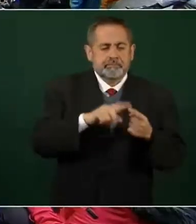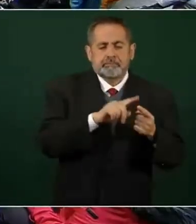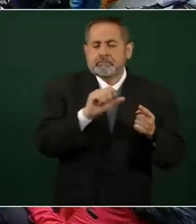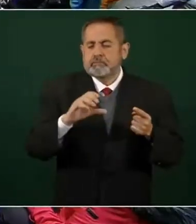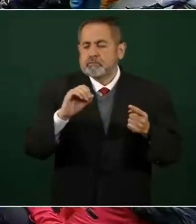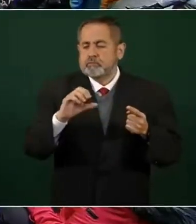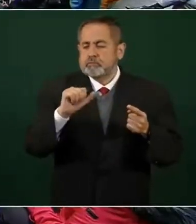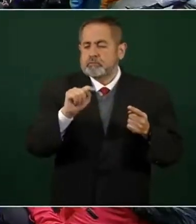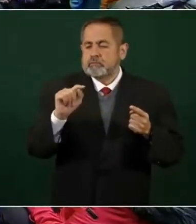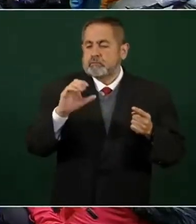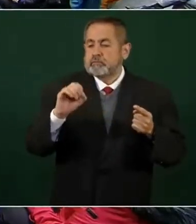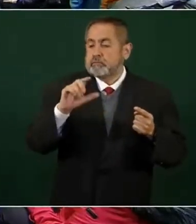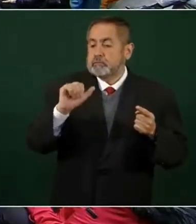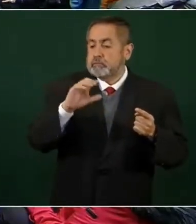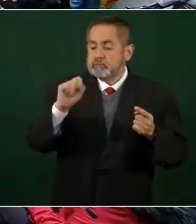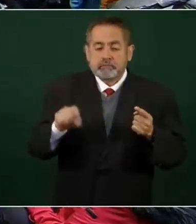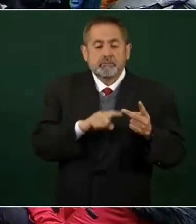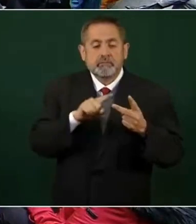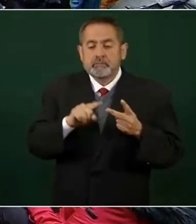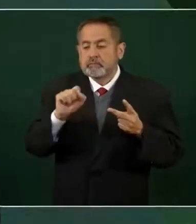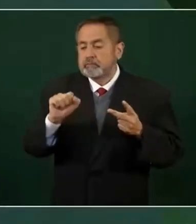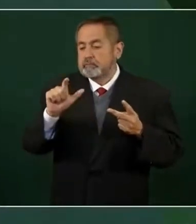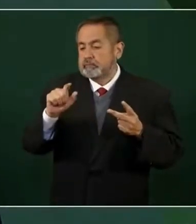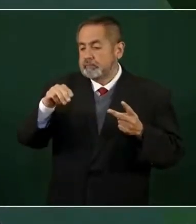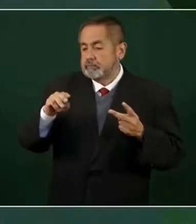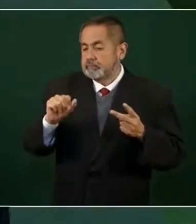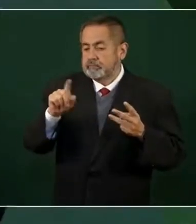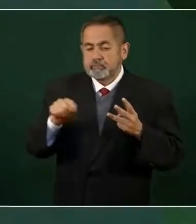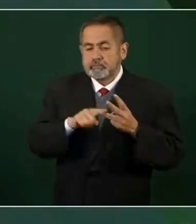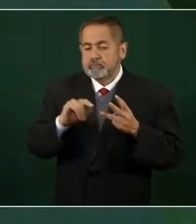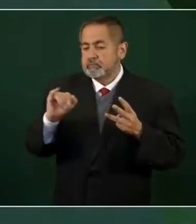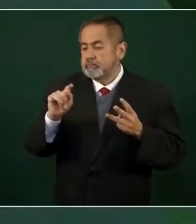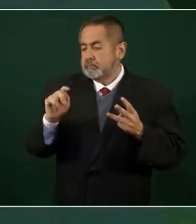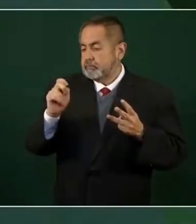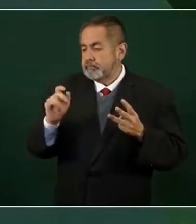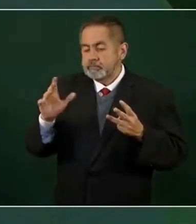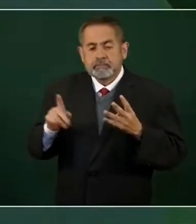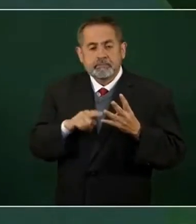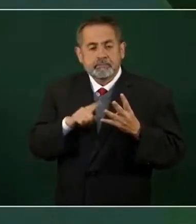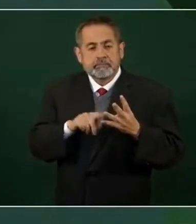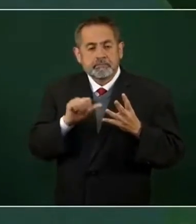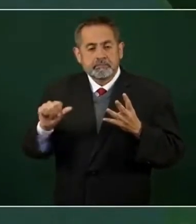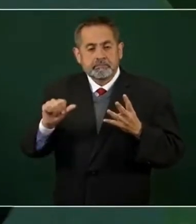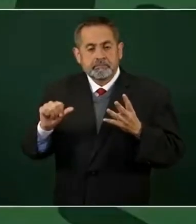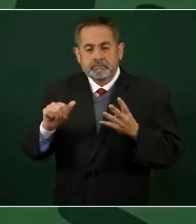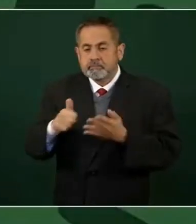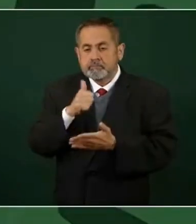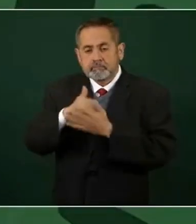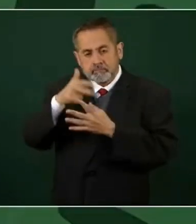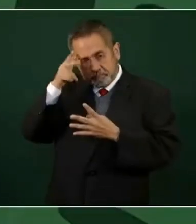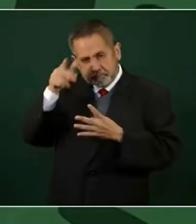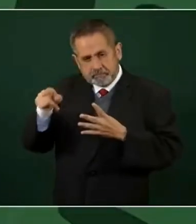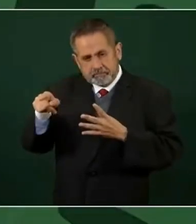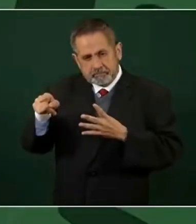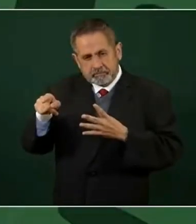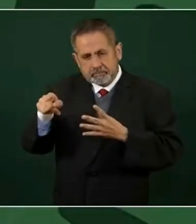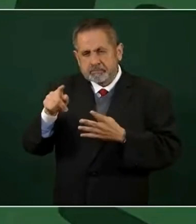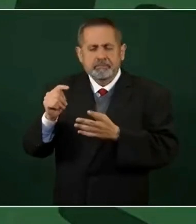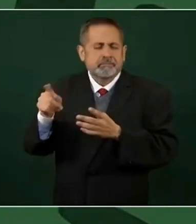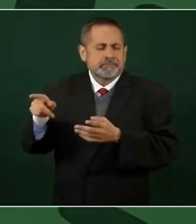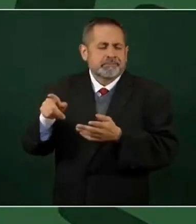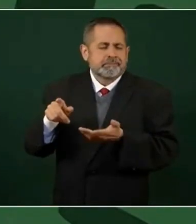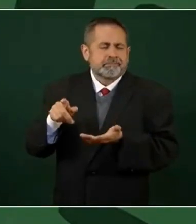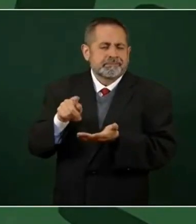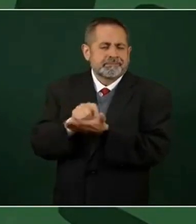Coatzacoalcos, Salina Cruz, Ixtepec, a Ciudad Hidalgo, a Tapachula,